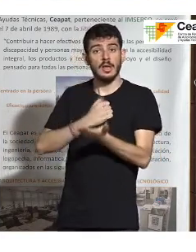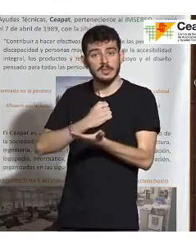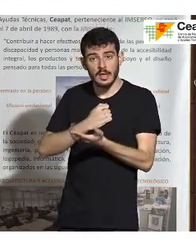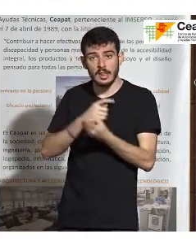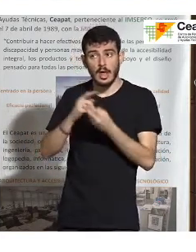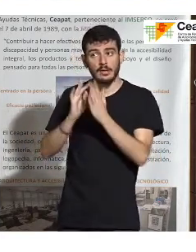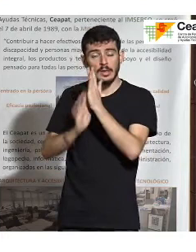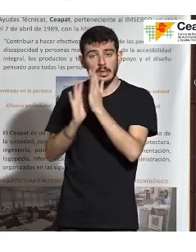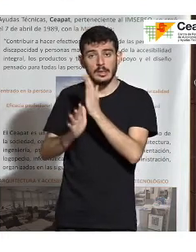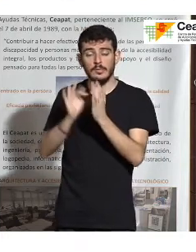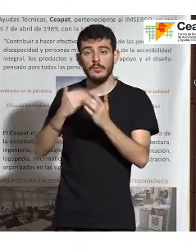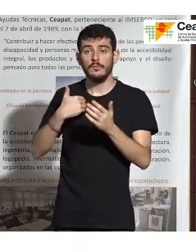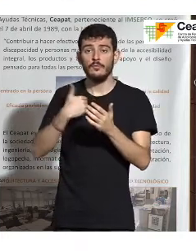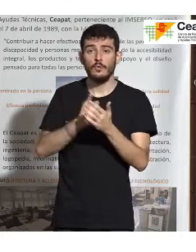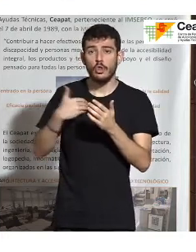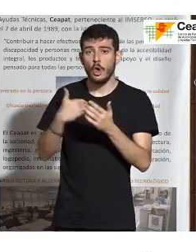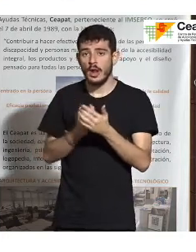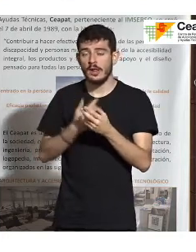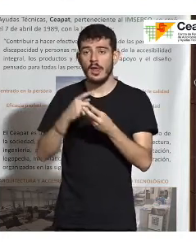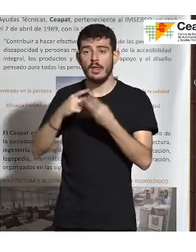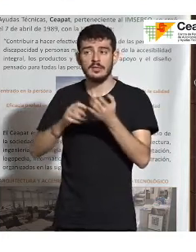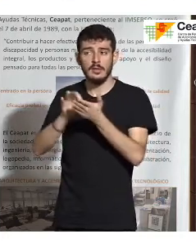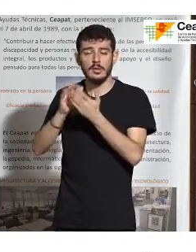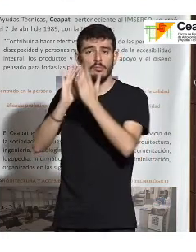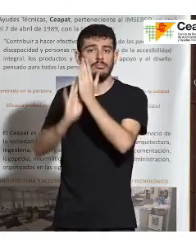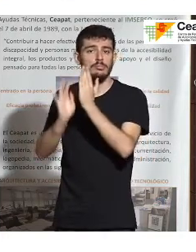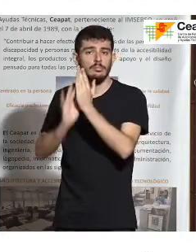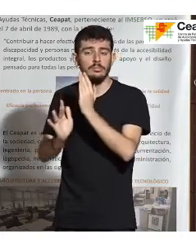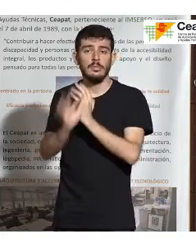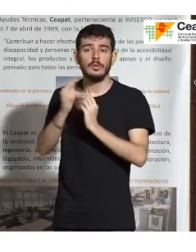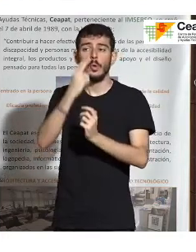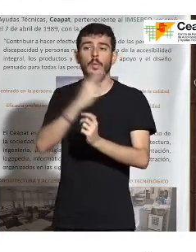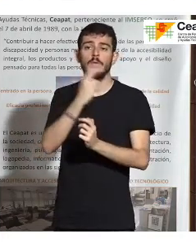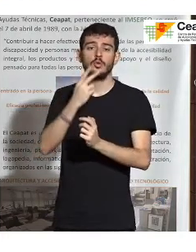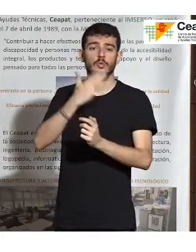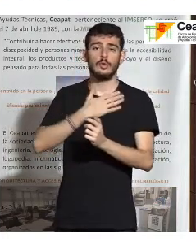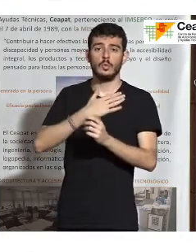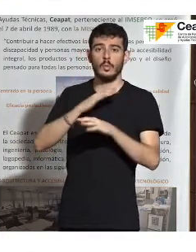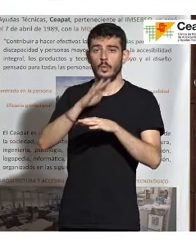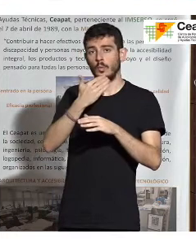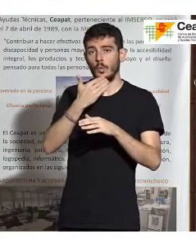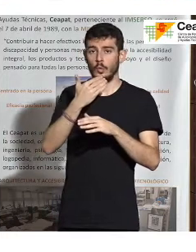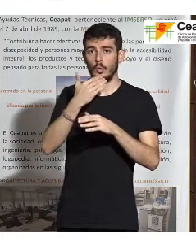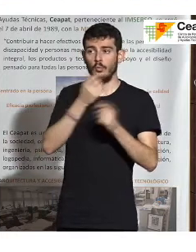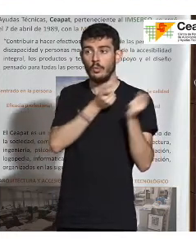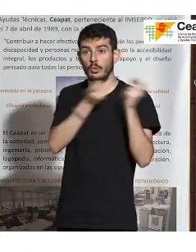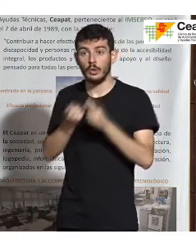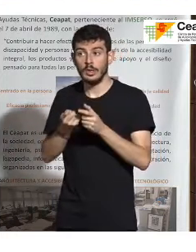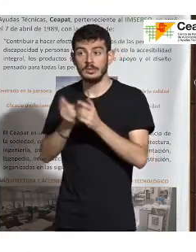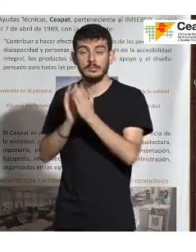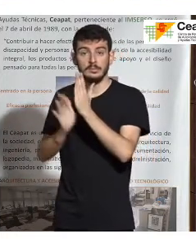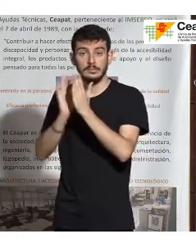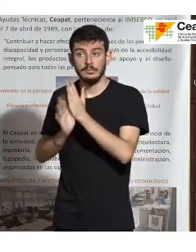son las funcionalidades del servicio, estas son nuestros compromisos como proveedores y estos son tus